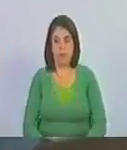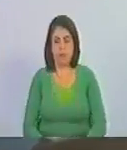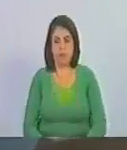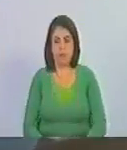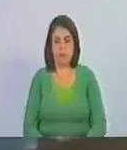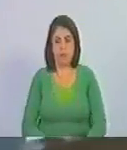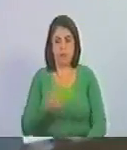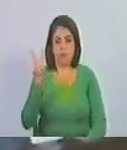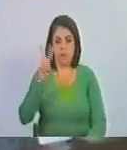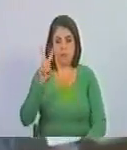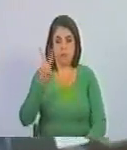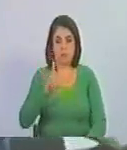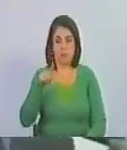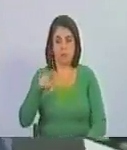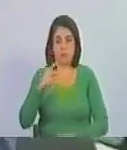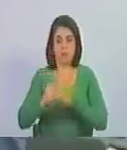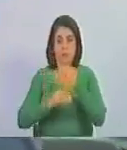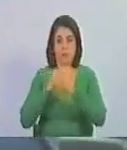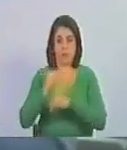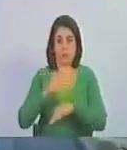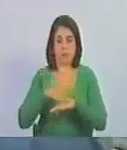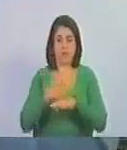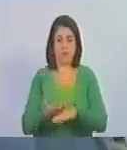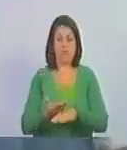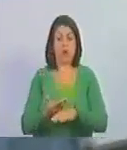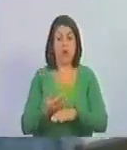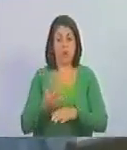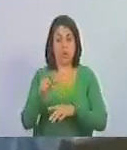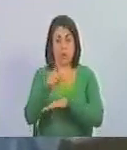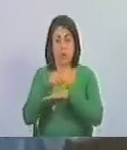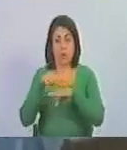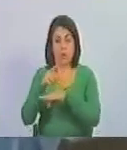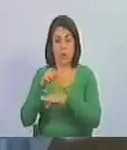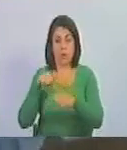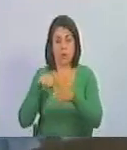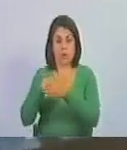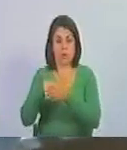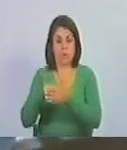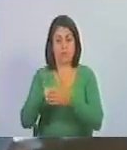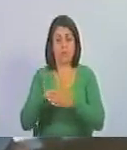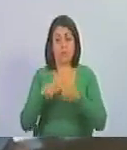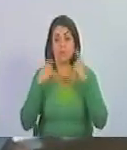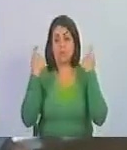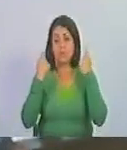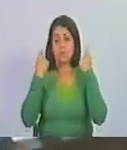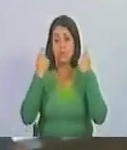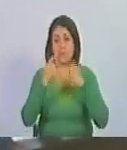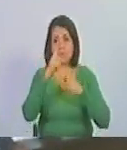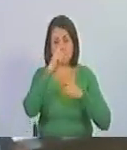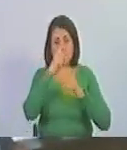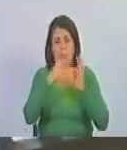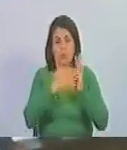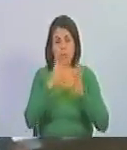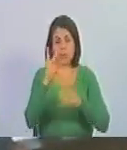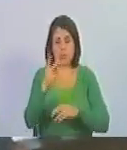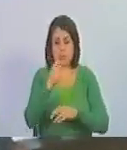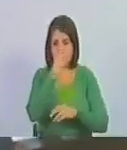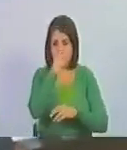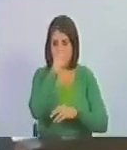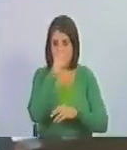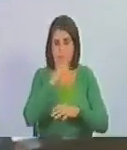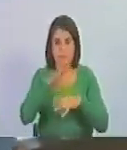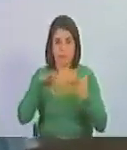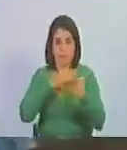En Venezuela veníamos de un golpe de Estado que fue fraguado por los medios de comunicación en el 2002, de un